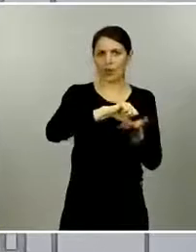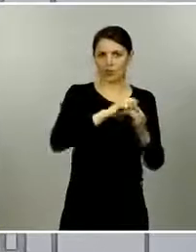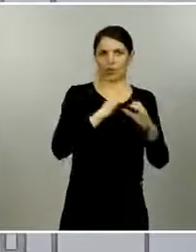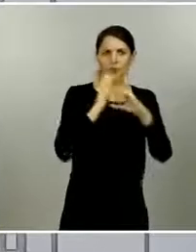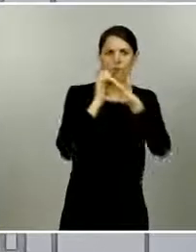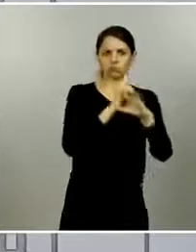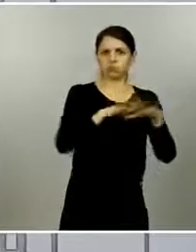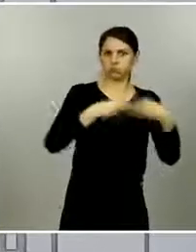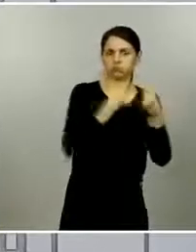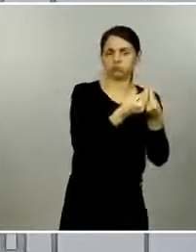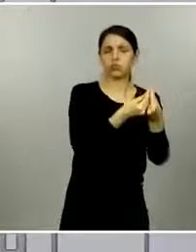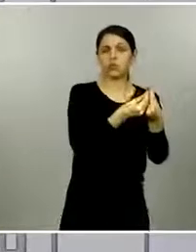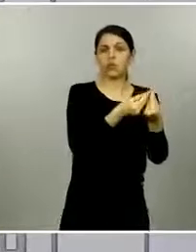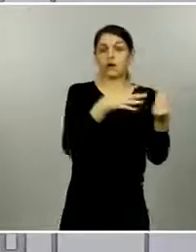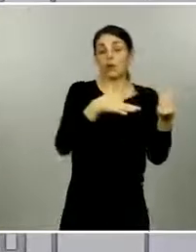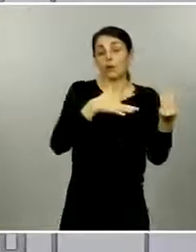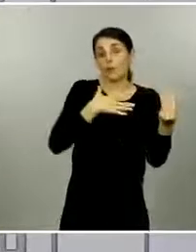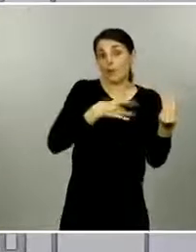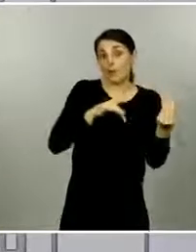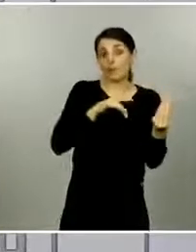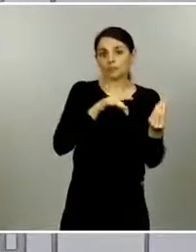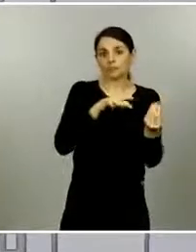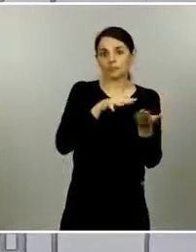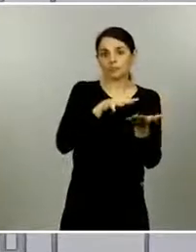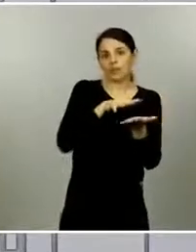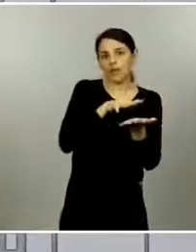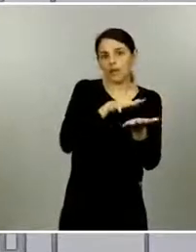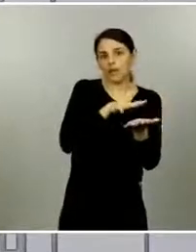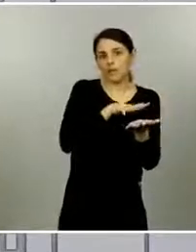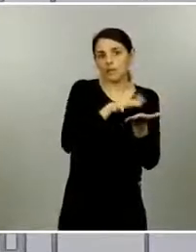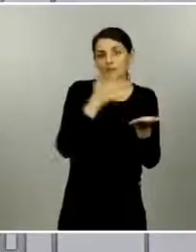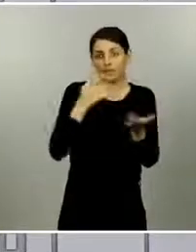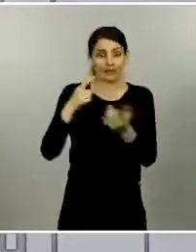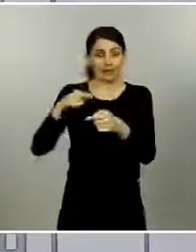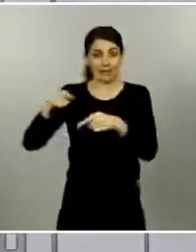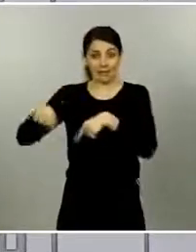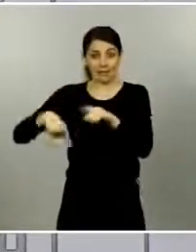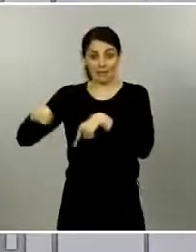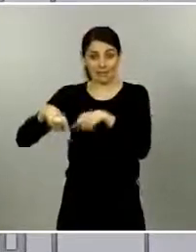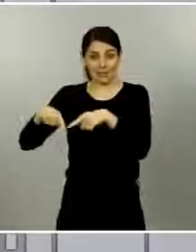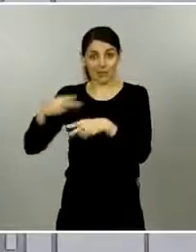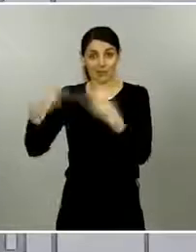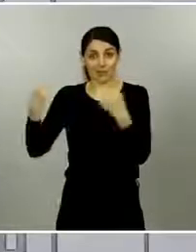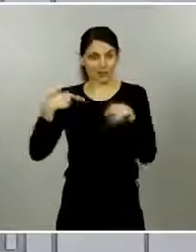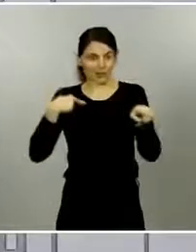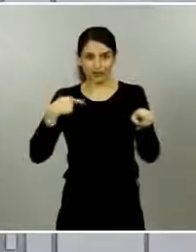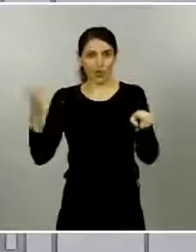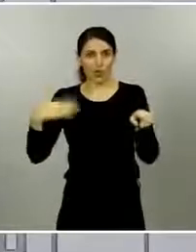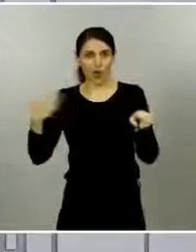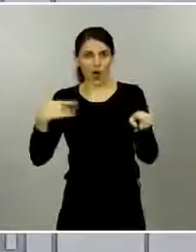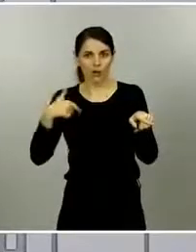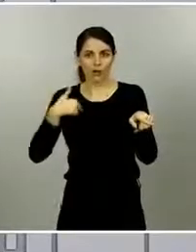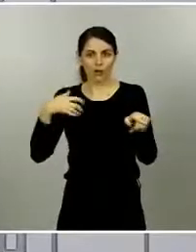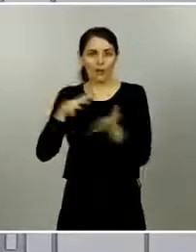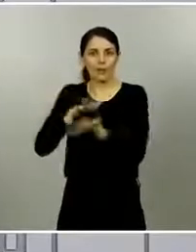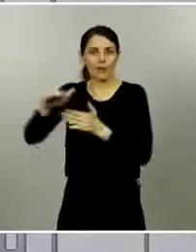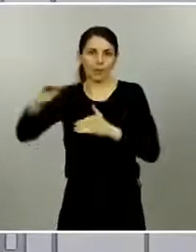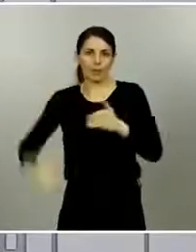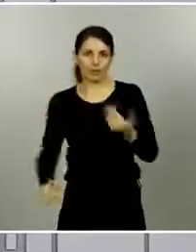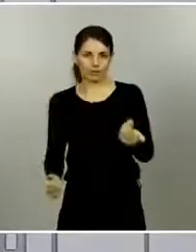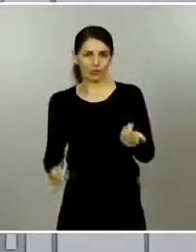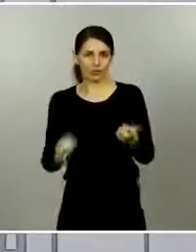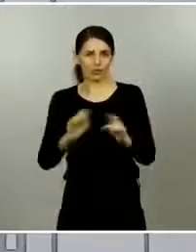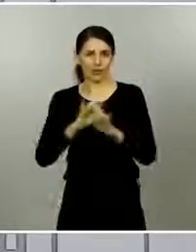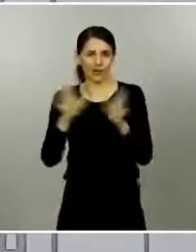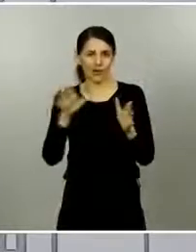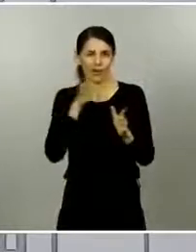van a tener quizás un impacto mayor si no existen estos medios porque se congrega una gran cantidad de gente que puede en